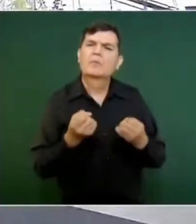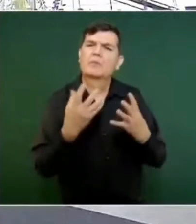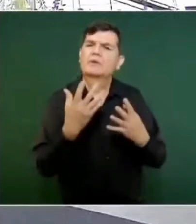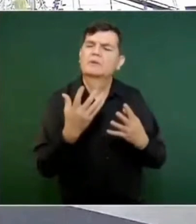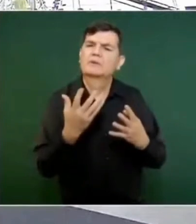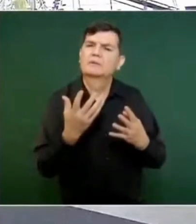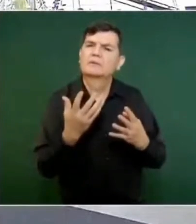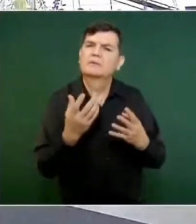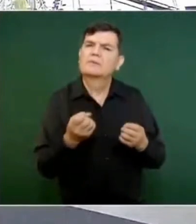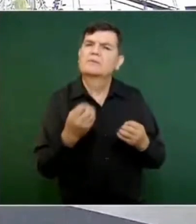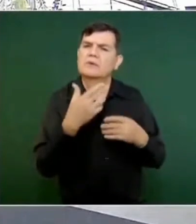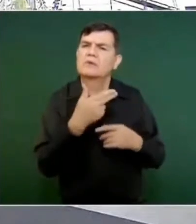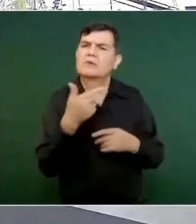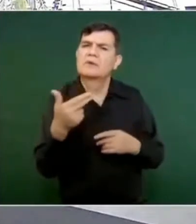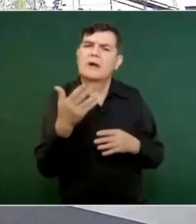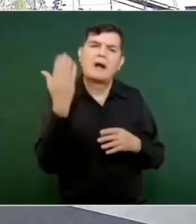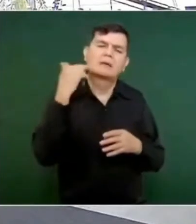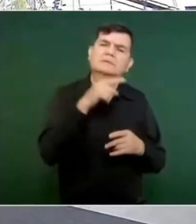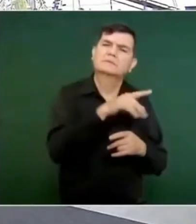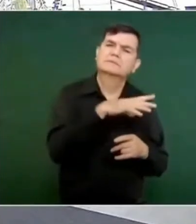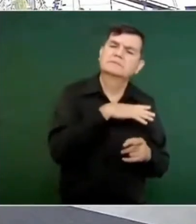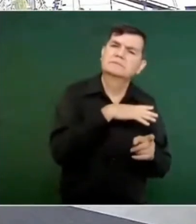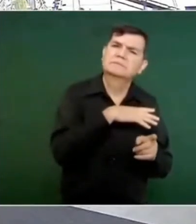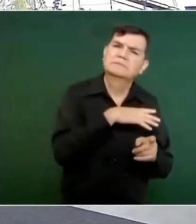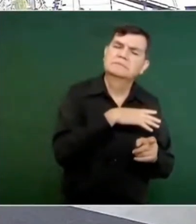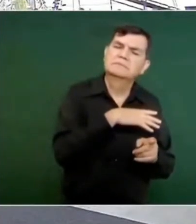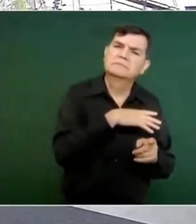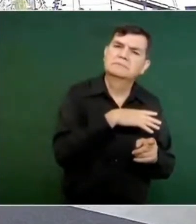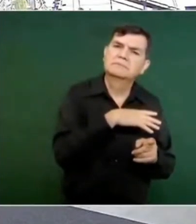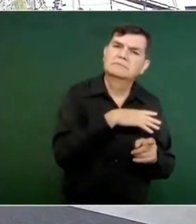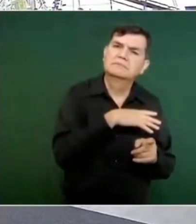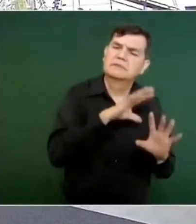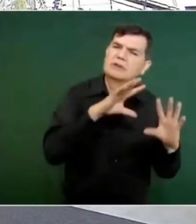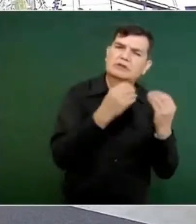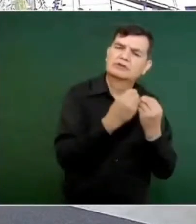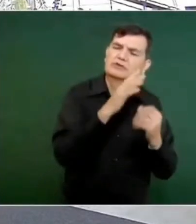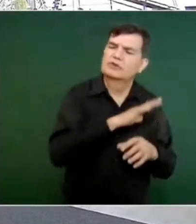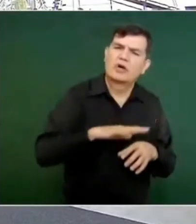hoteles teníamos en total?